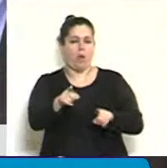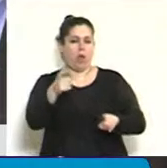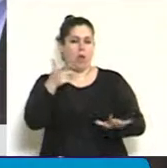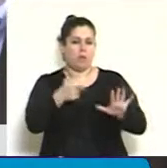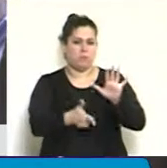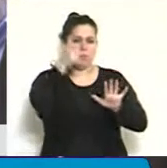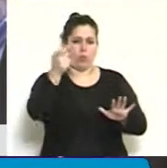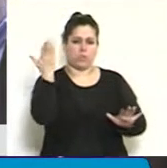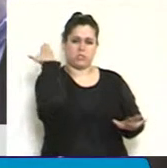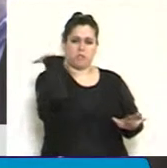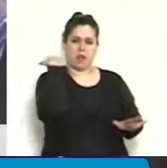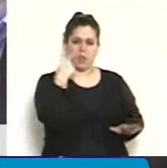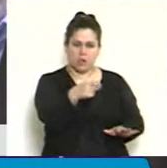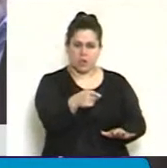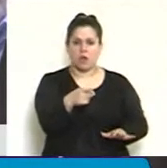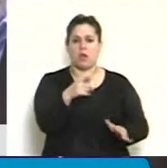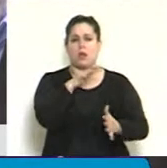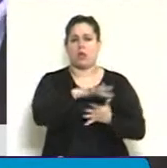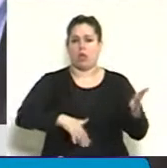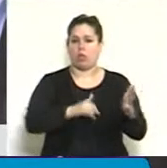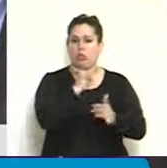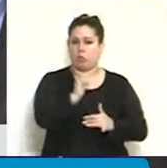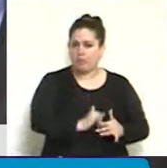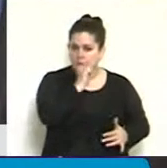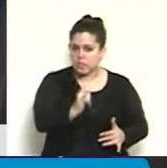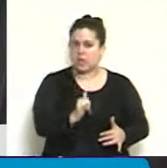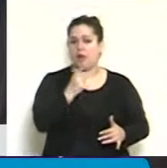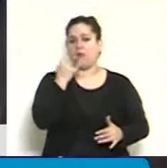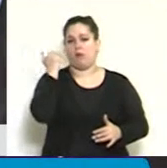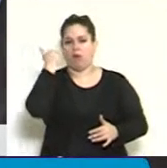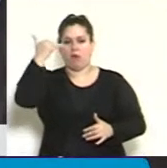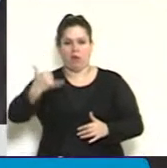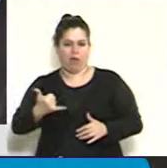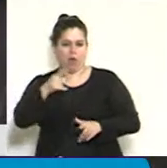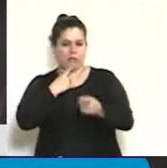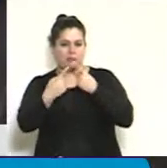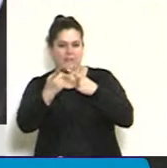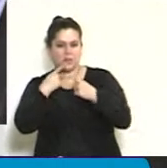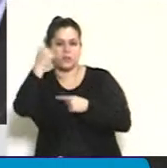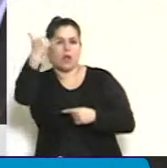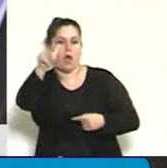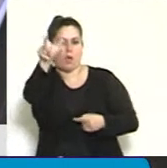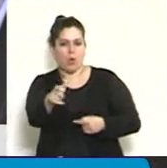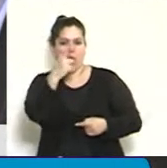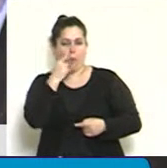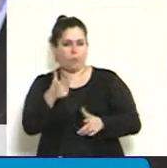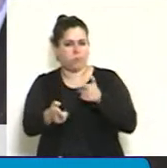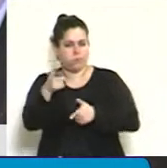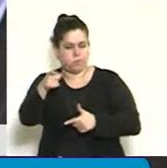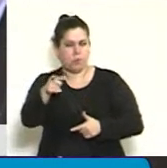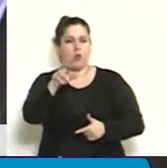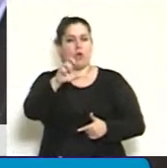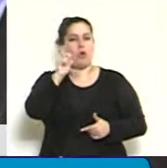El documental de Raimundo Gleiser, que entrevista a uno de los fusilados, Pedro Bonet,